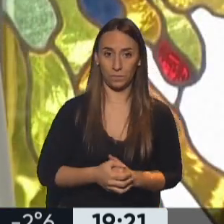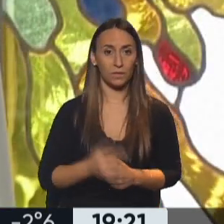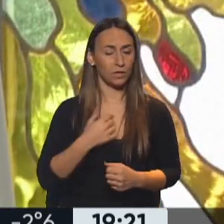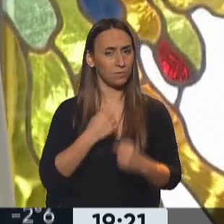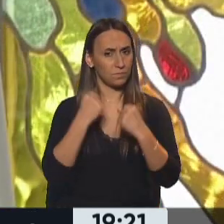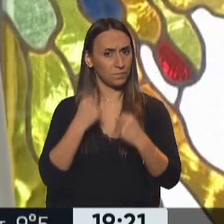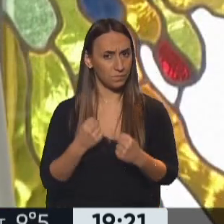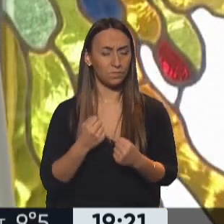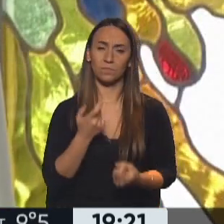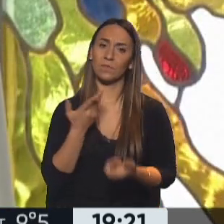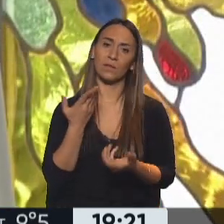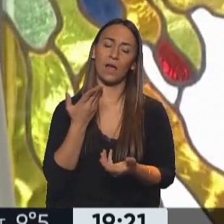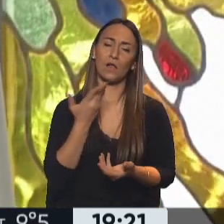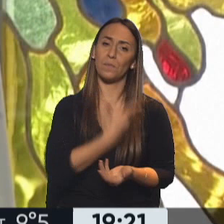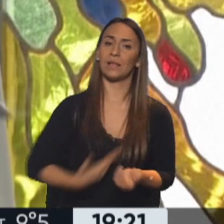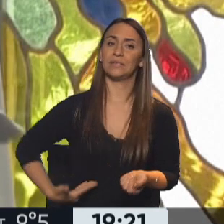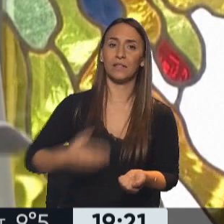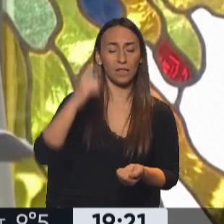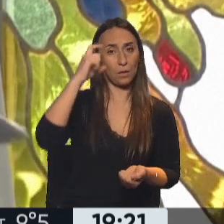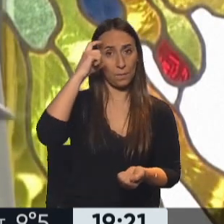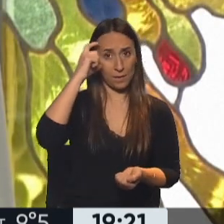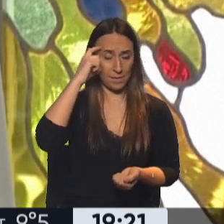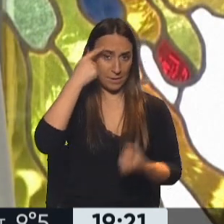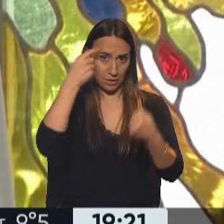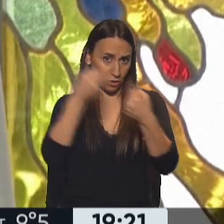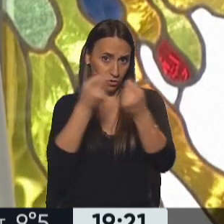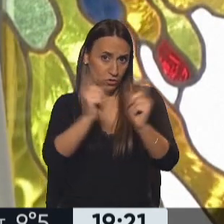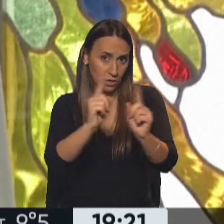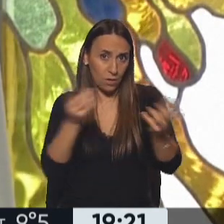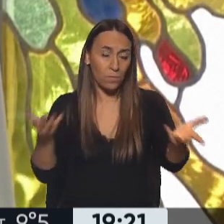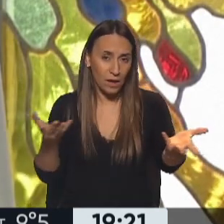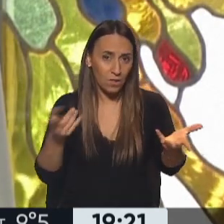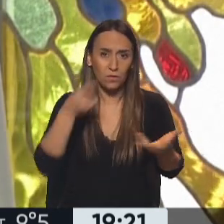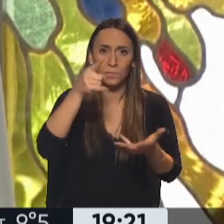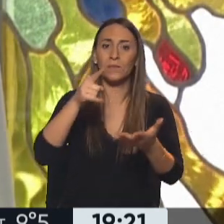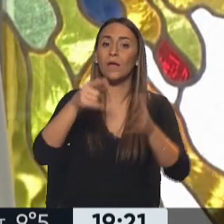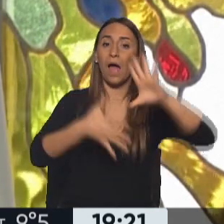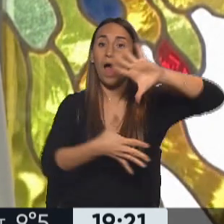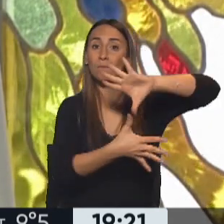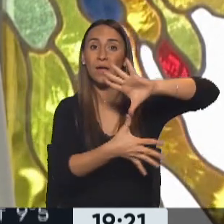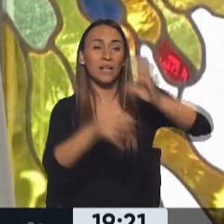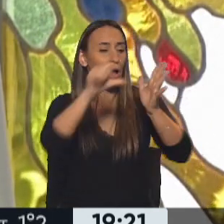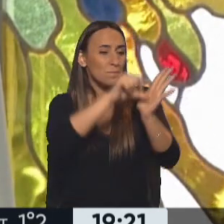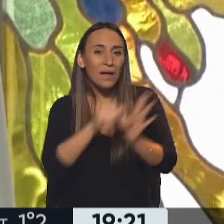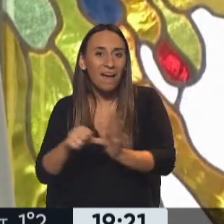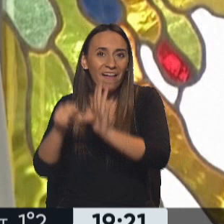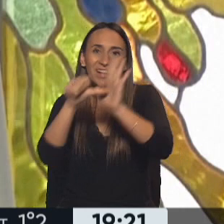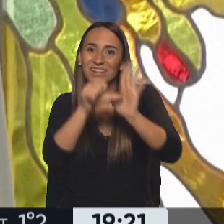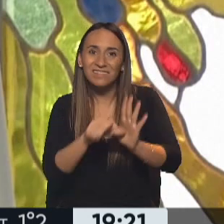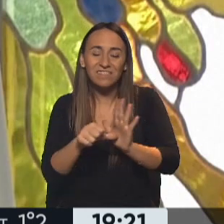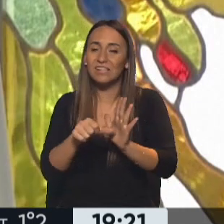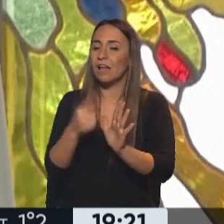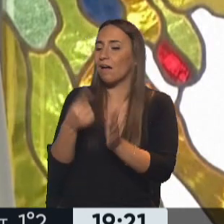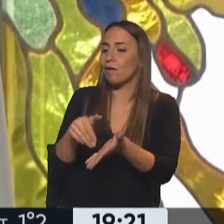presidente Biden en que no se excluya a ningún país de América en la